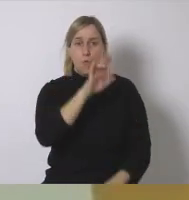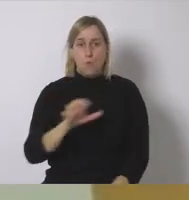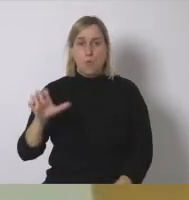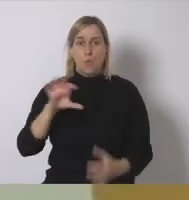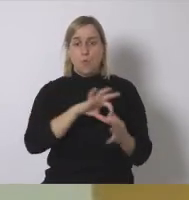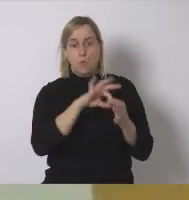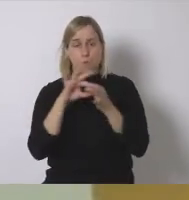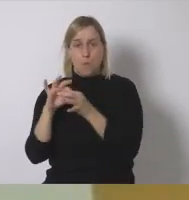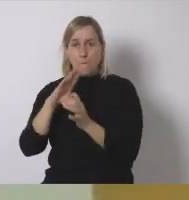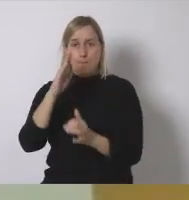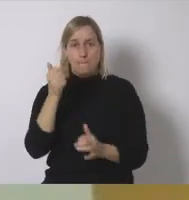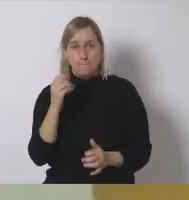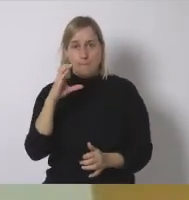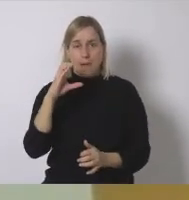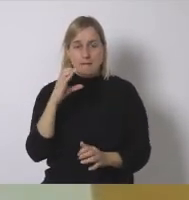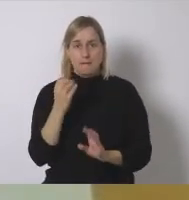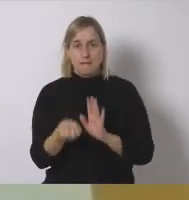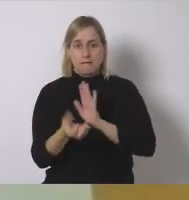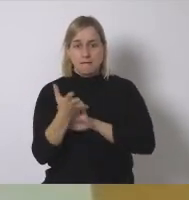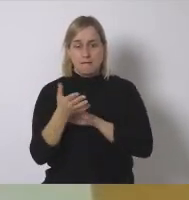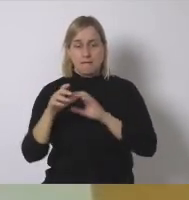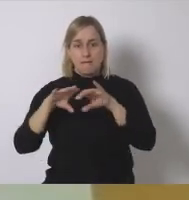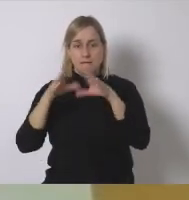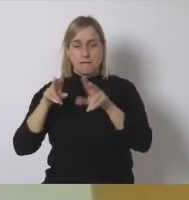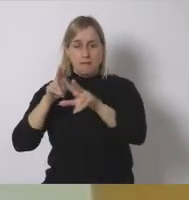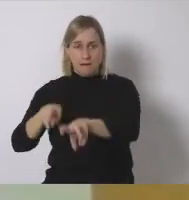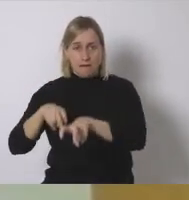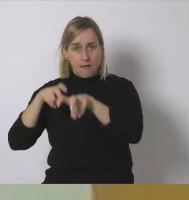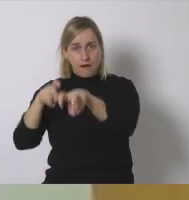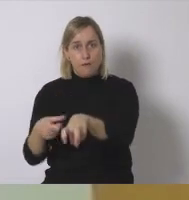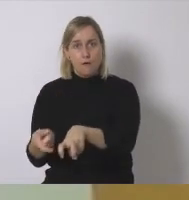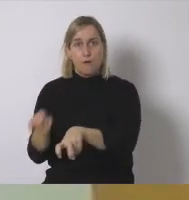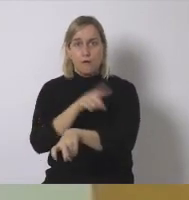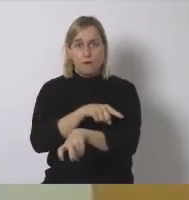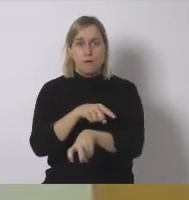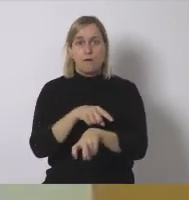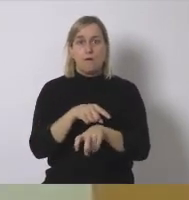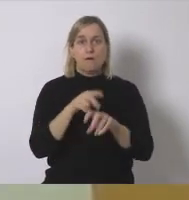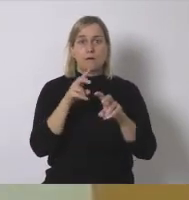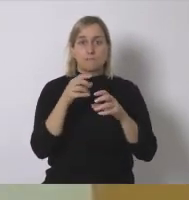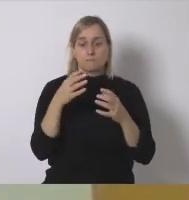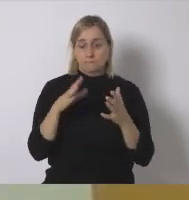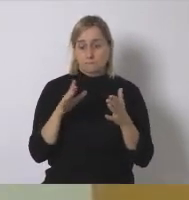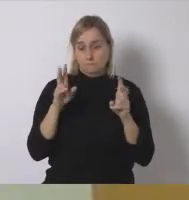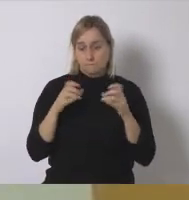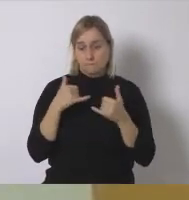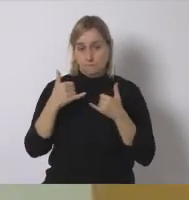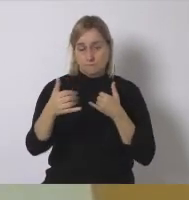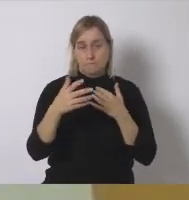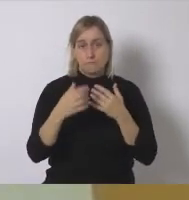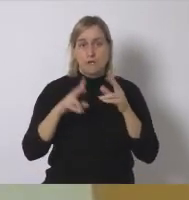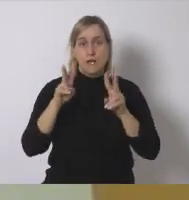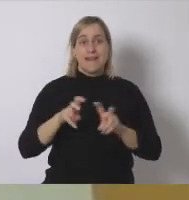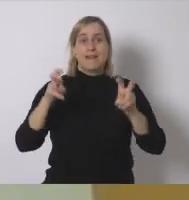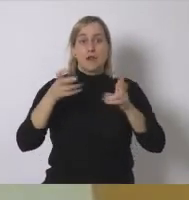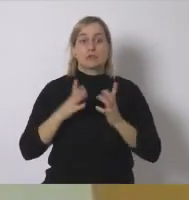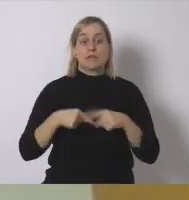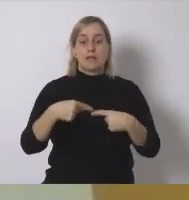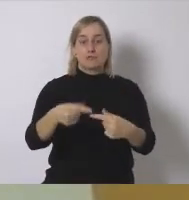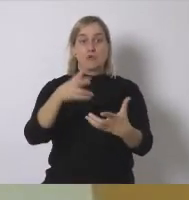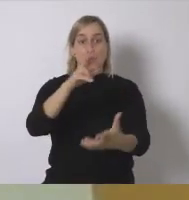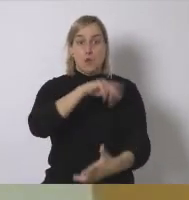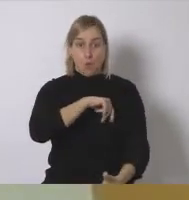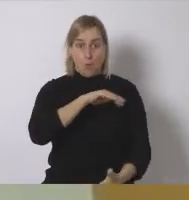nos viene encima el Next Generation Europe la dependencia a materiales tóxicos basados en modelos injustos externalizaciones